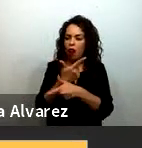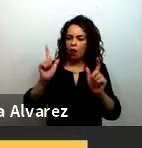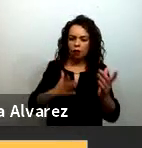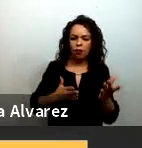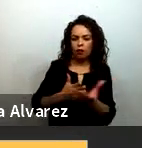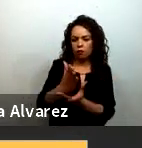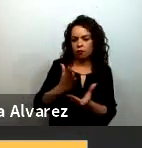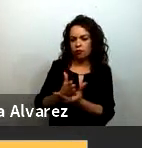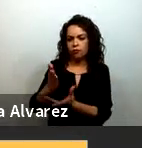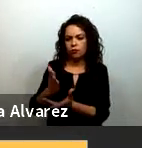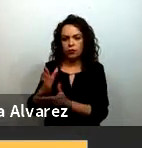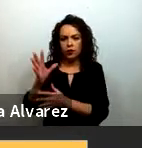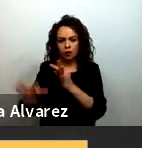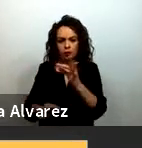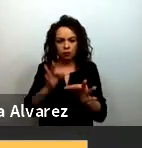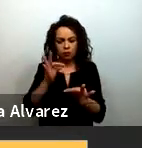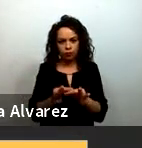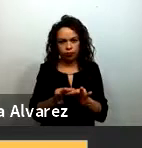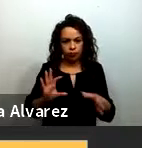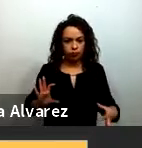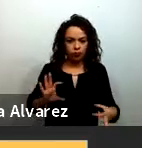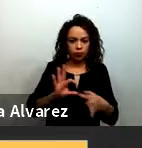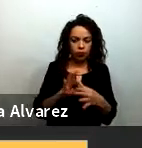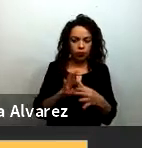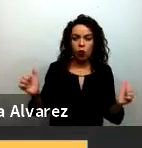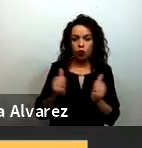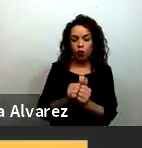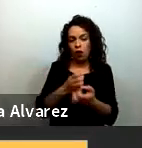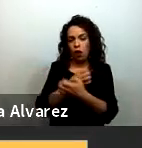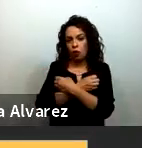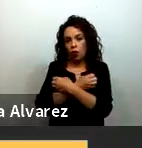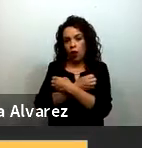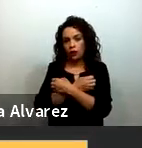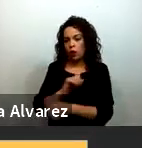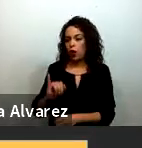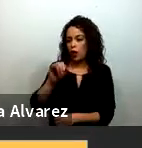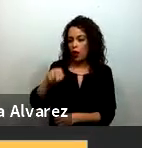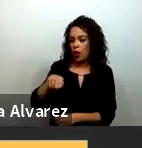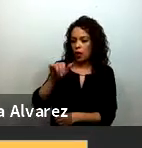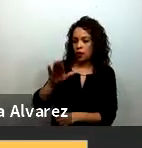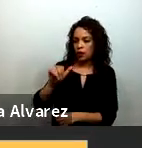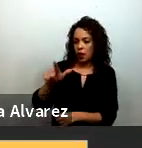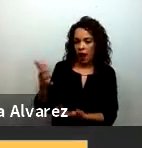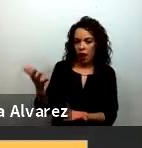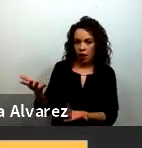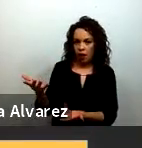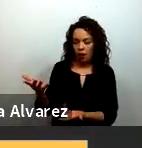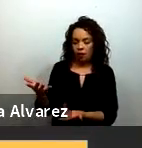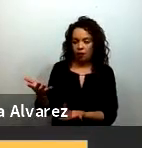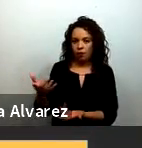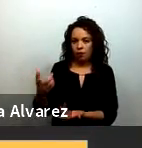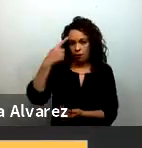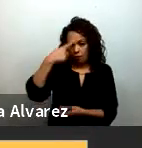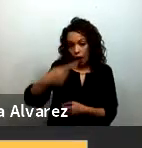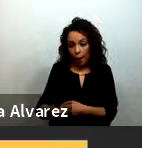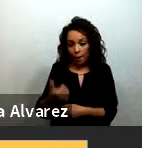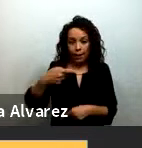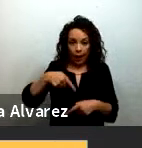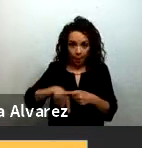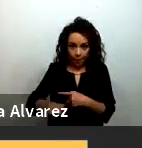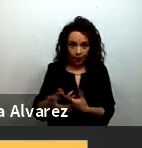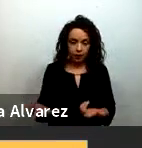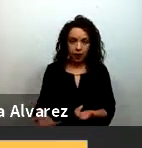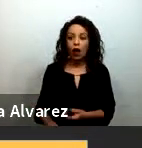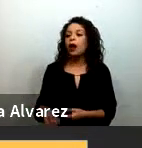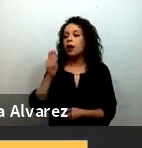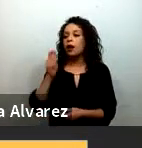de acuerdo al programa de educación inicial un buen comienzo entonces un requisito era no tenemos tiempo de producir nuevos contenidos hay que recuperar lo